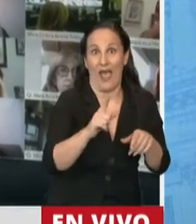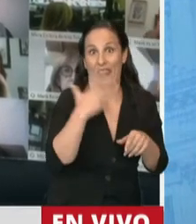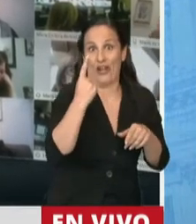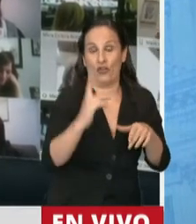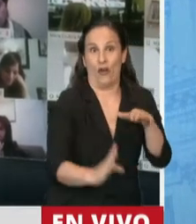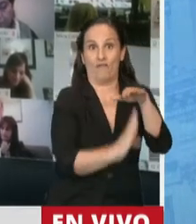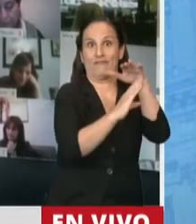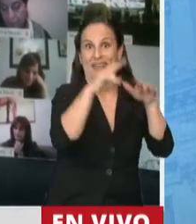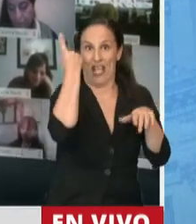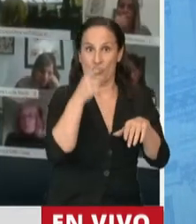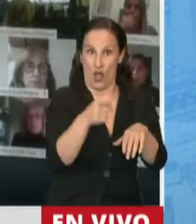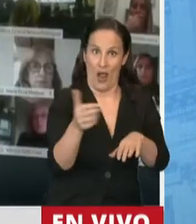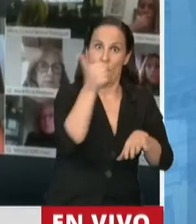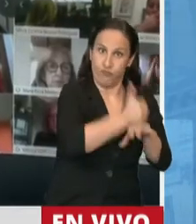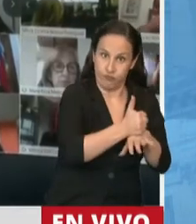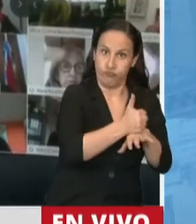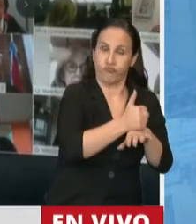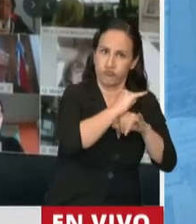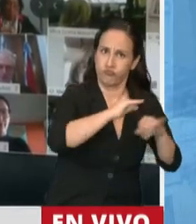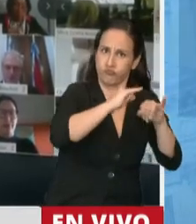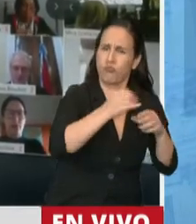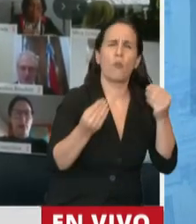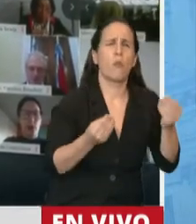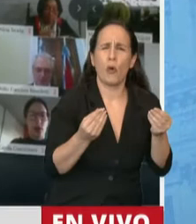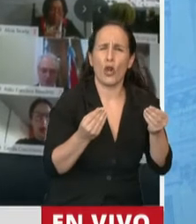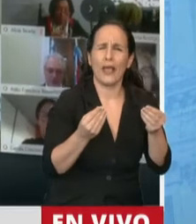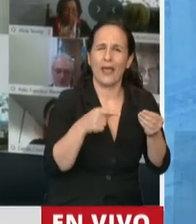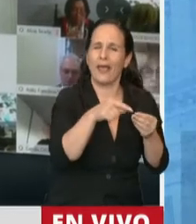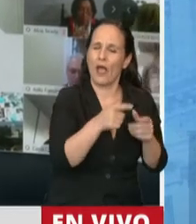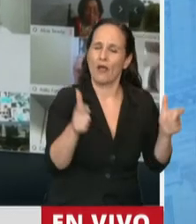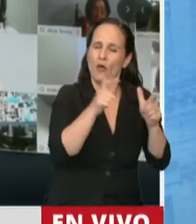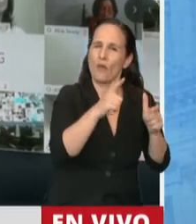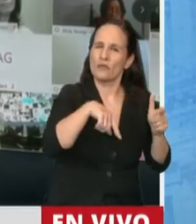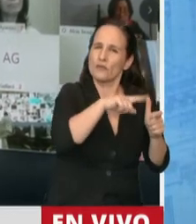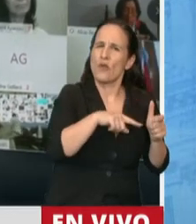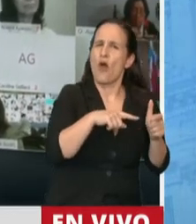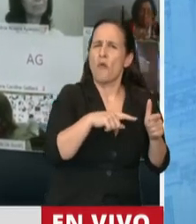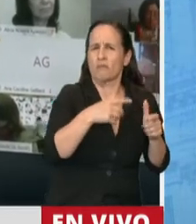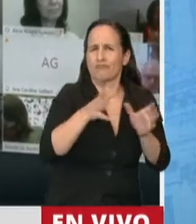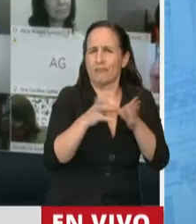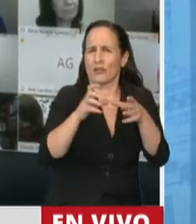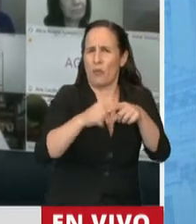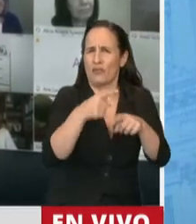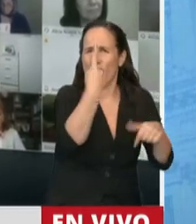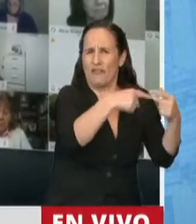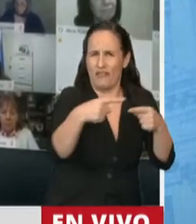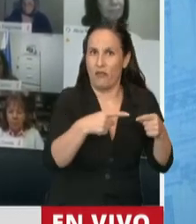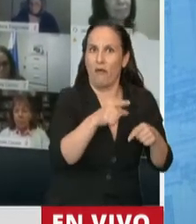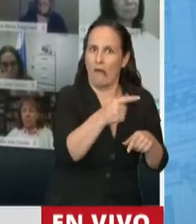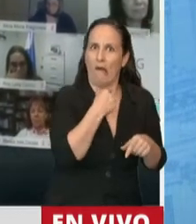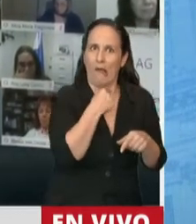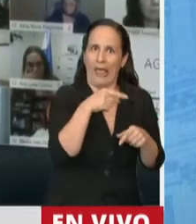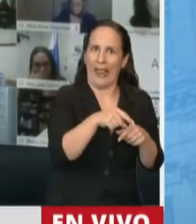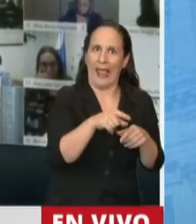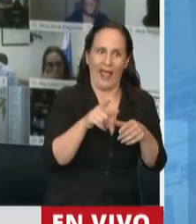de Cuidado, porque había un interés muy grande de todos los bloques de que este proyecto tenga